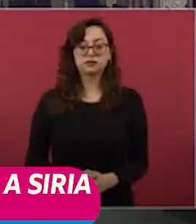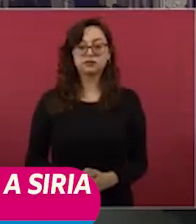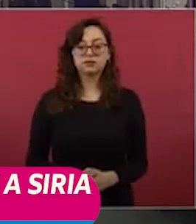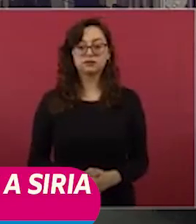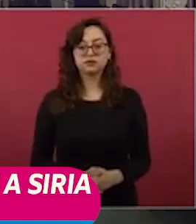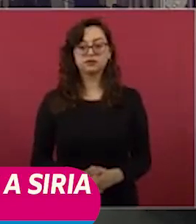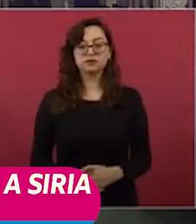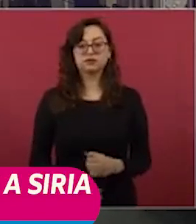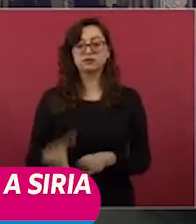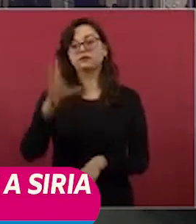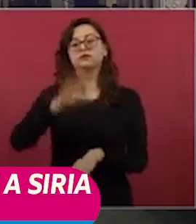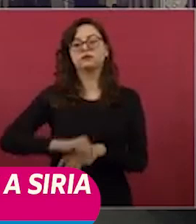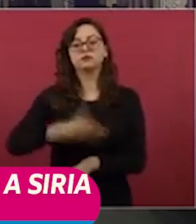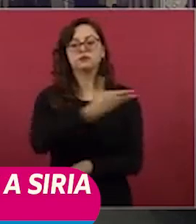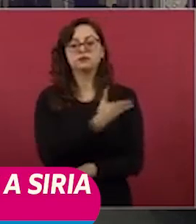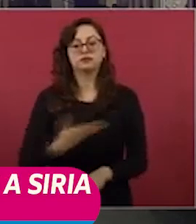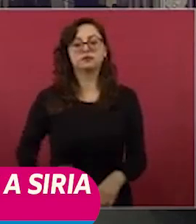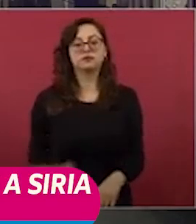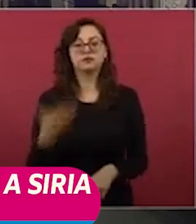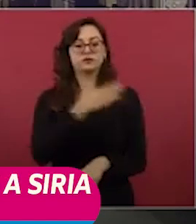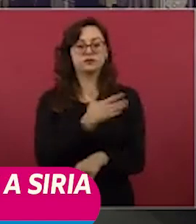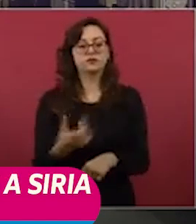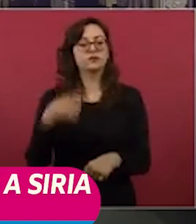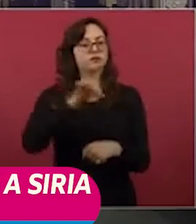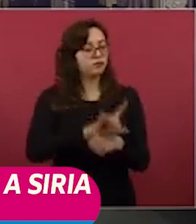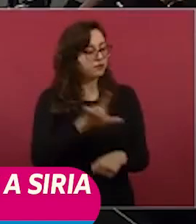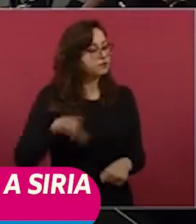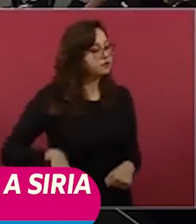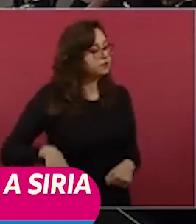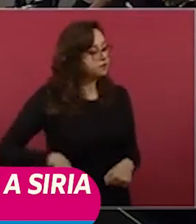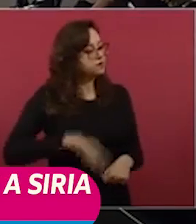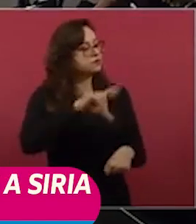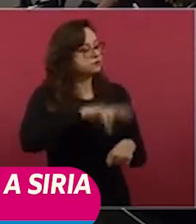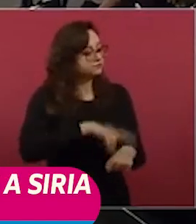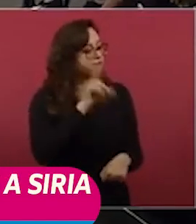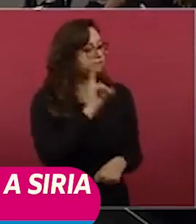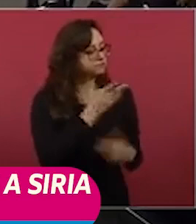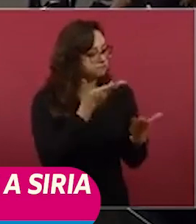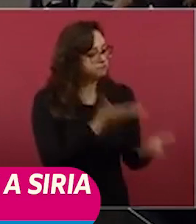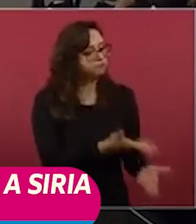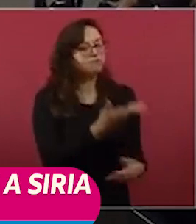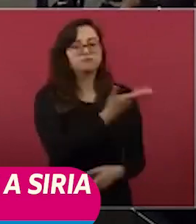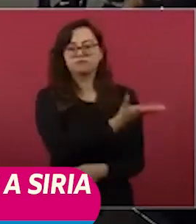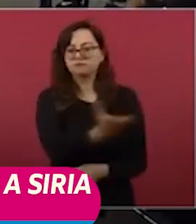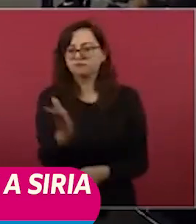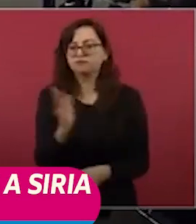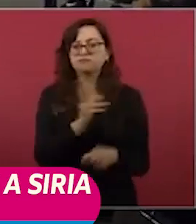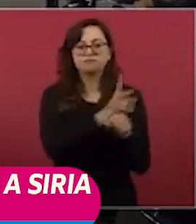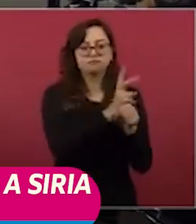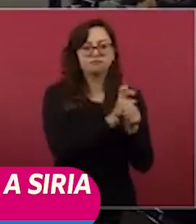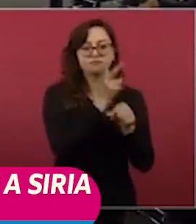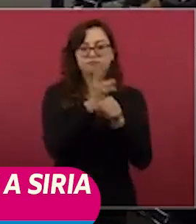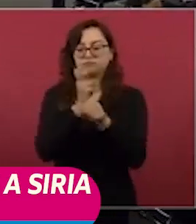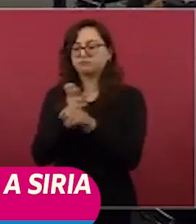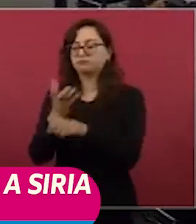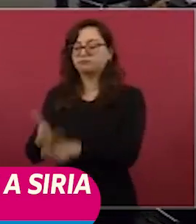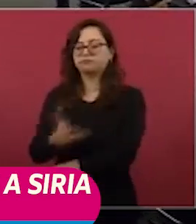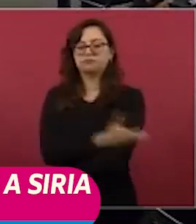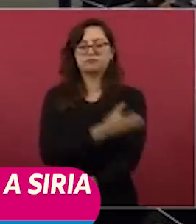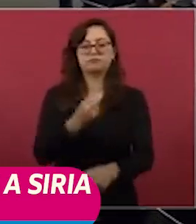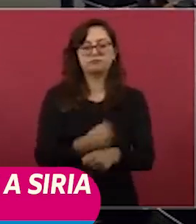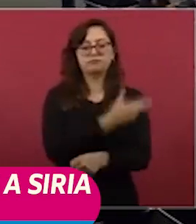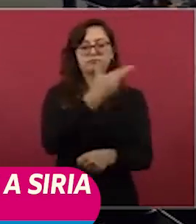Su permiso, señor presidente. Buenos días, señora gobernadora, distinguidas, distinguidos invitados y colegas secretarias, secretarios.